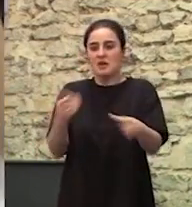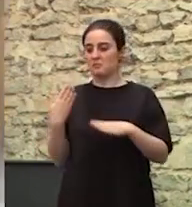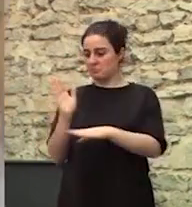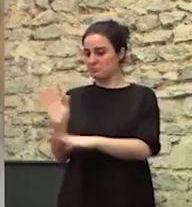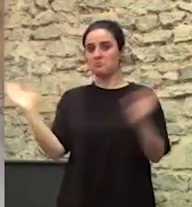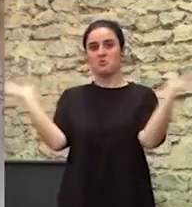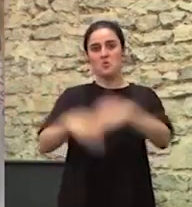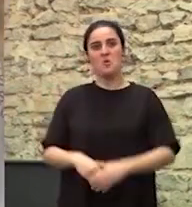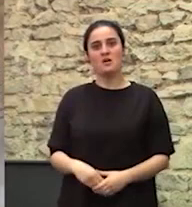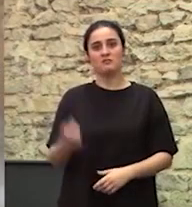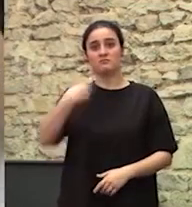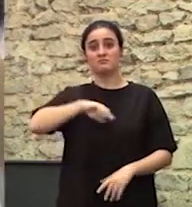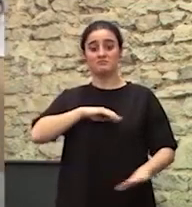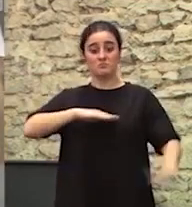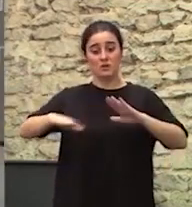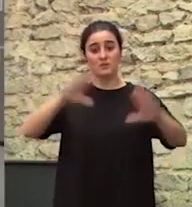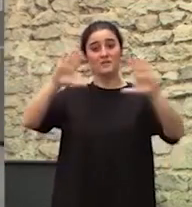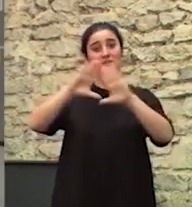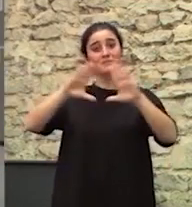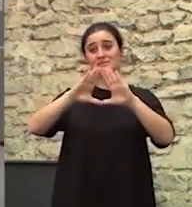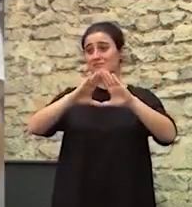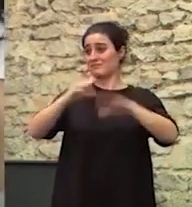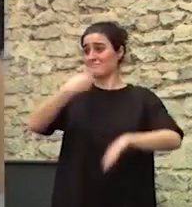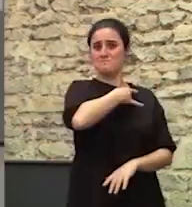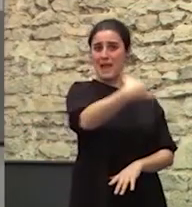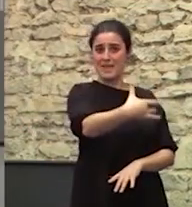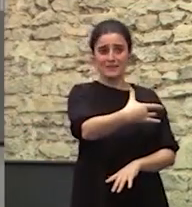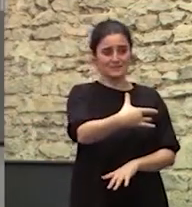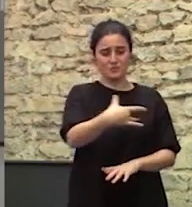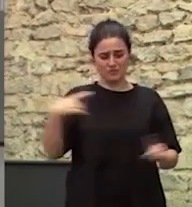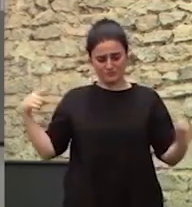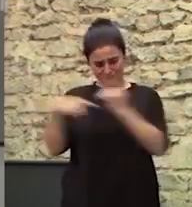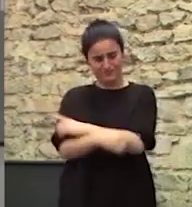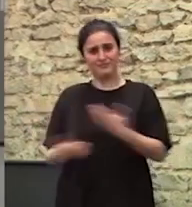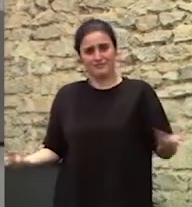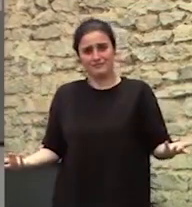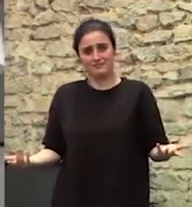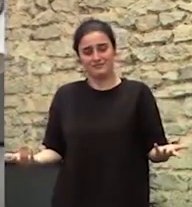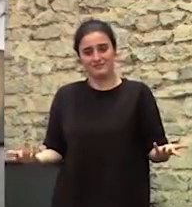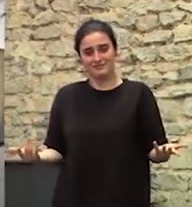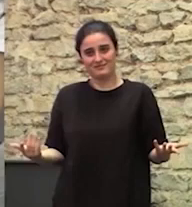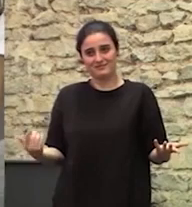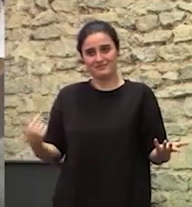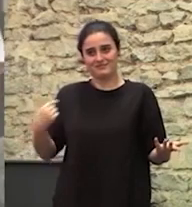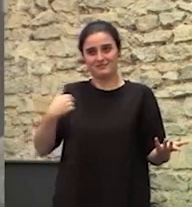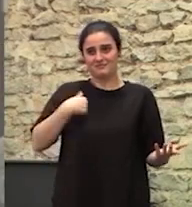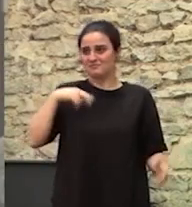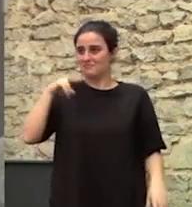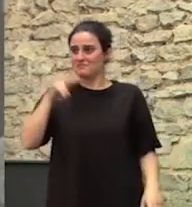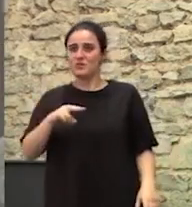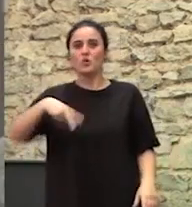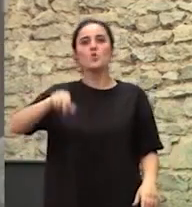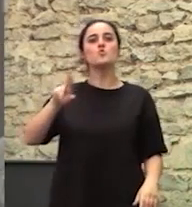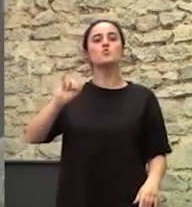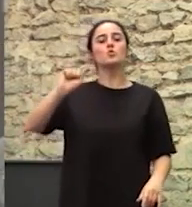representamos absolutamente nada en los movimientos feministas Porque ni siquiera nos nombráis Yo nunca he oído Ni a Amelia Valcarce Ni a